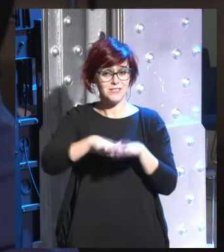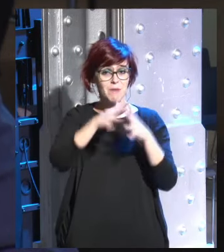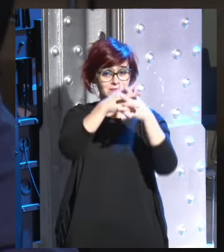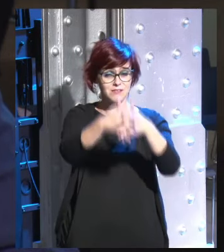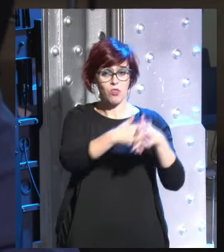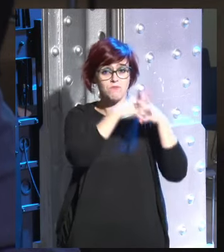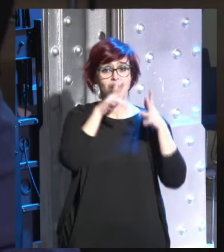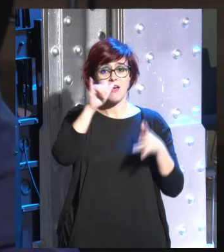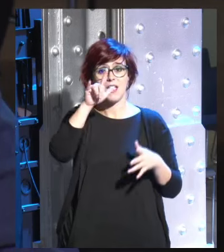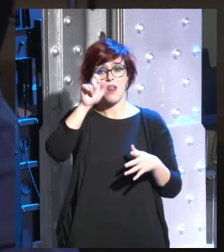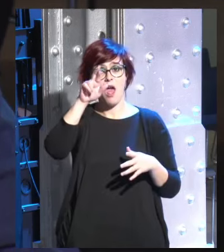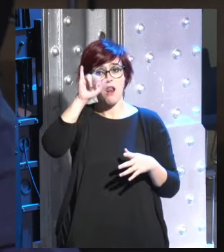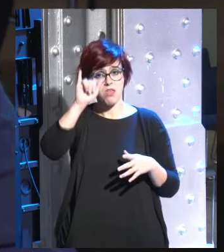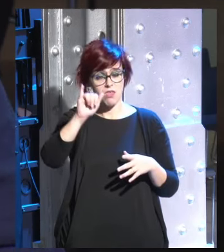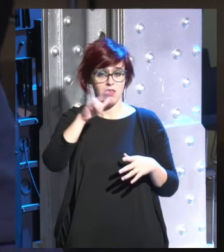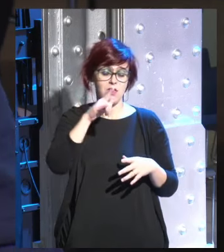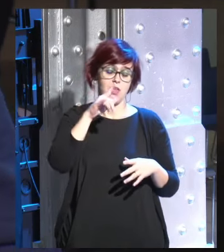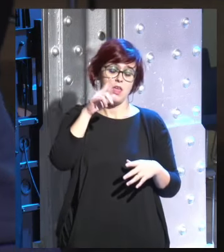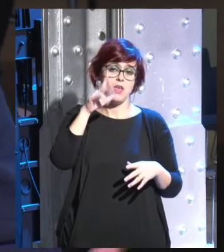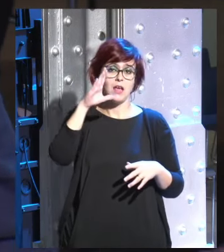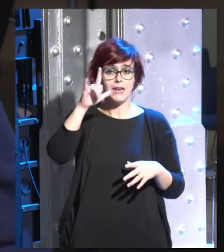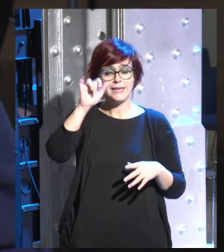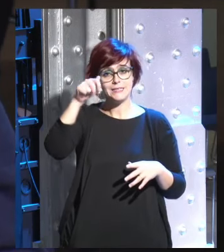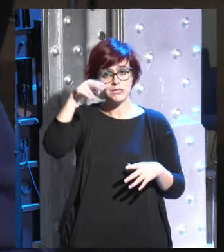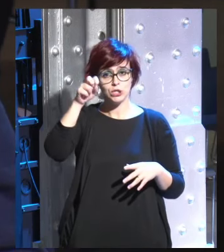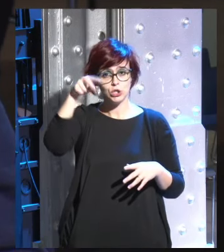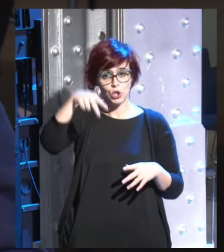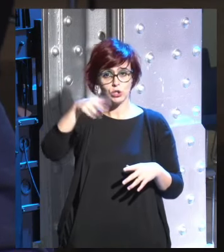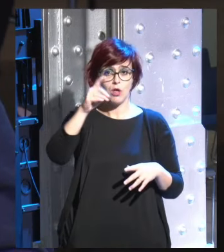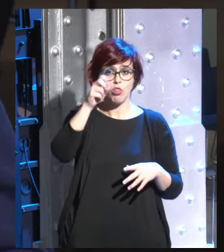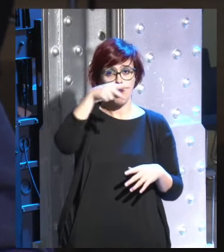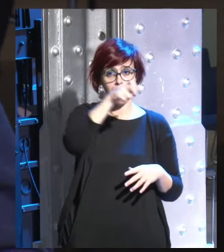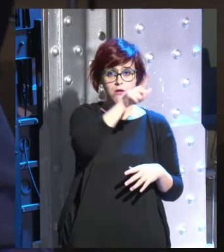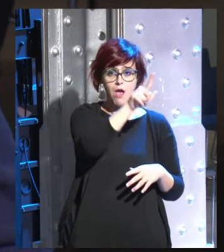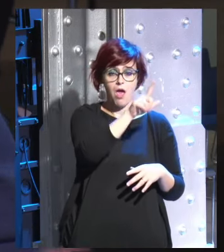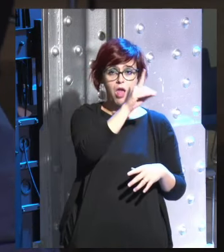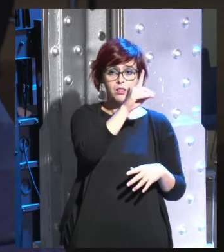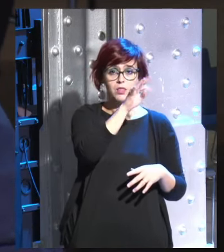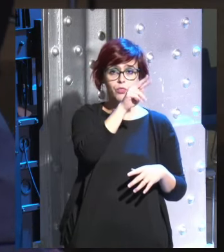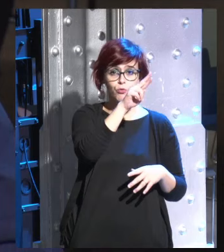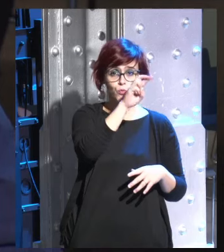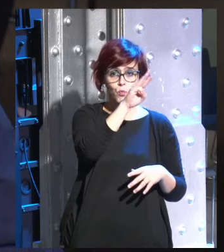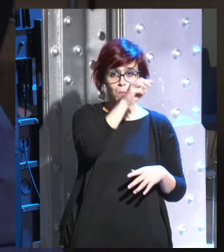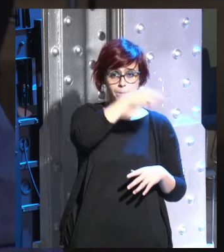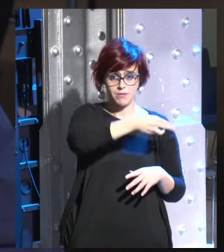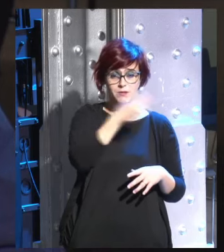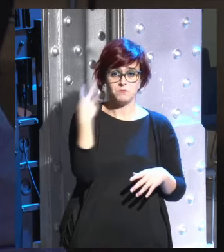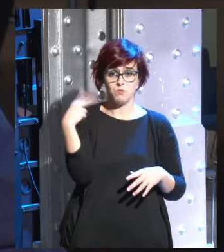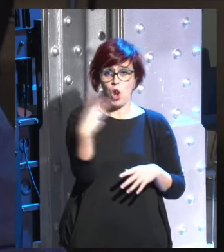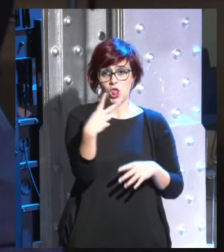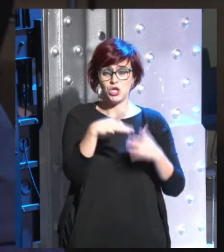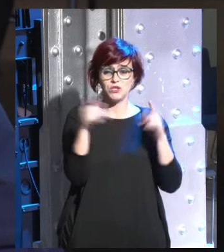entre Hillary Clinton y Donald Trump y hablaron de cosas del siglo XX hablaron de